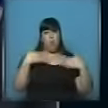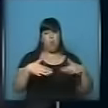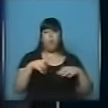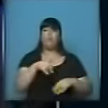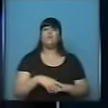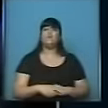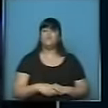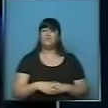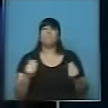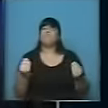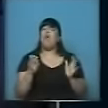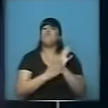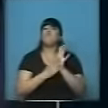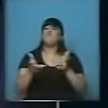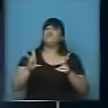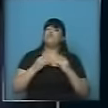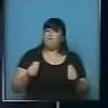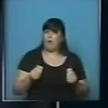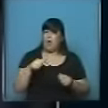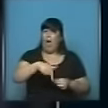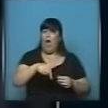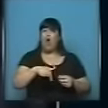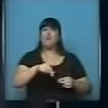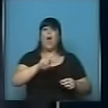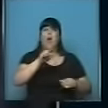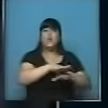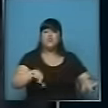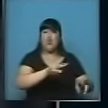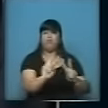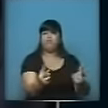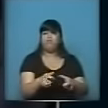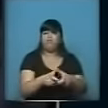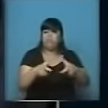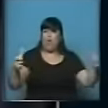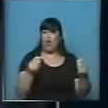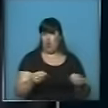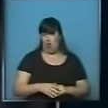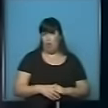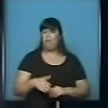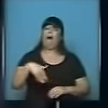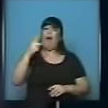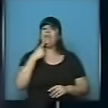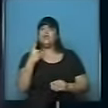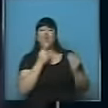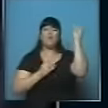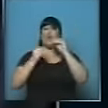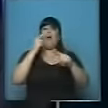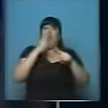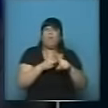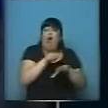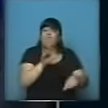¿Cómo justifica que haya crecido la mortalidad infantil? ¿Cómo, si tanto le preocupa la nutrición